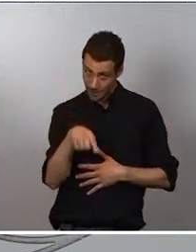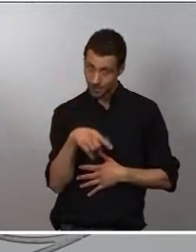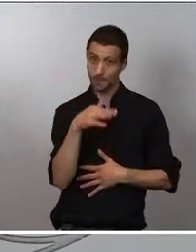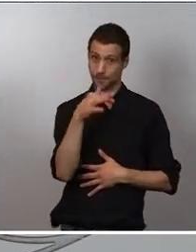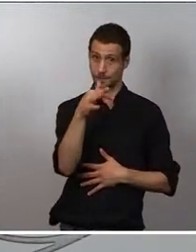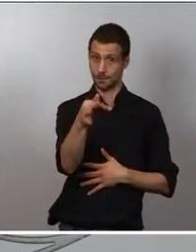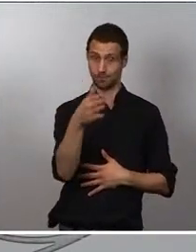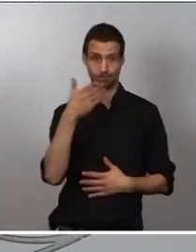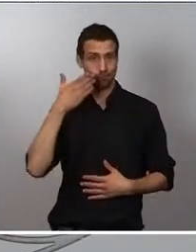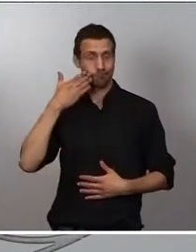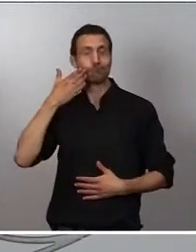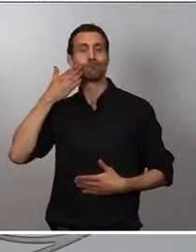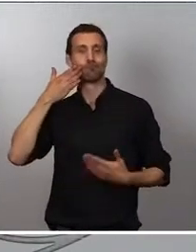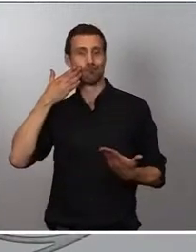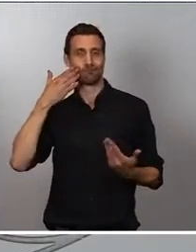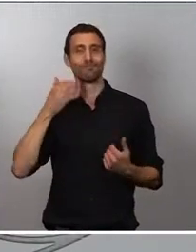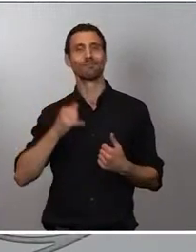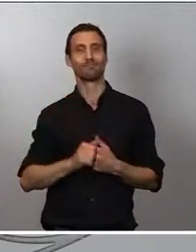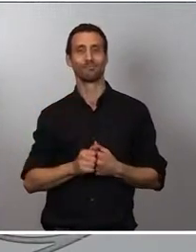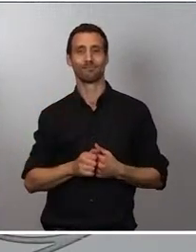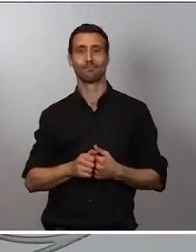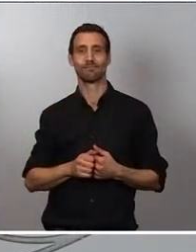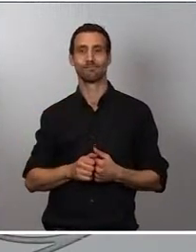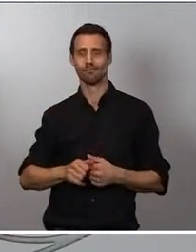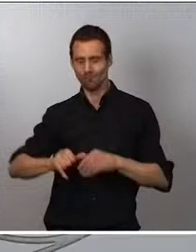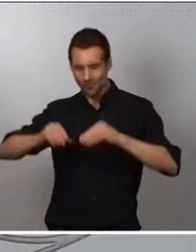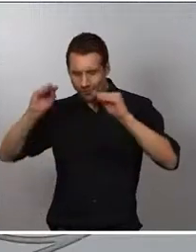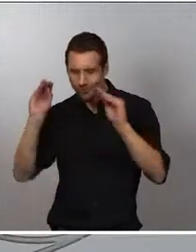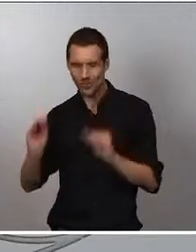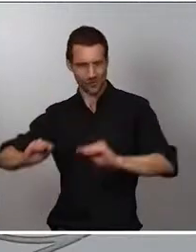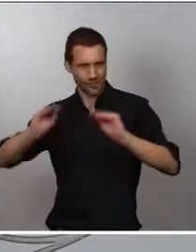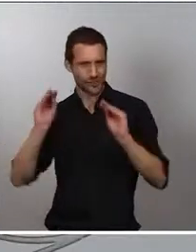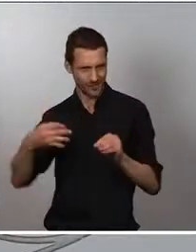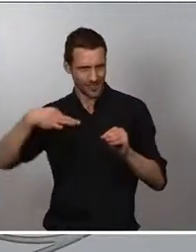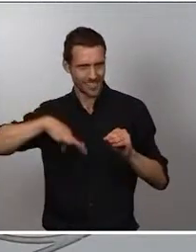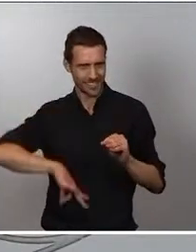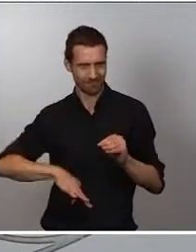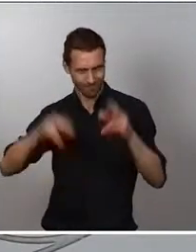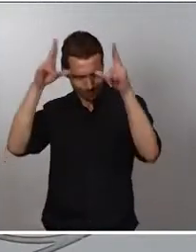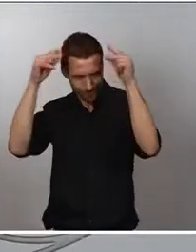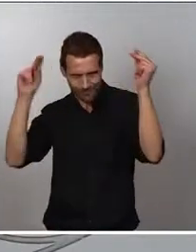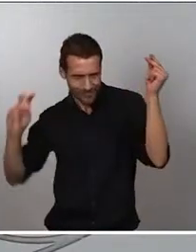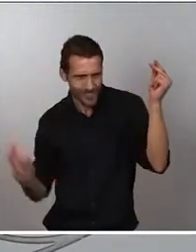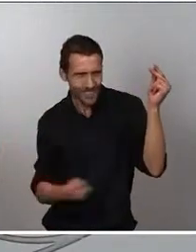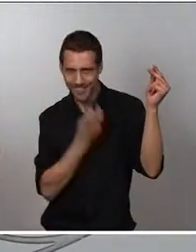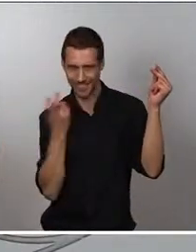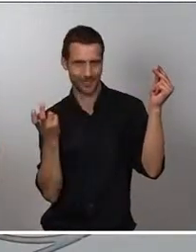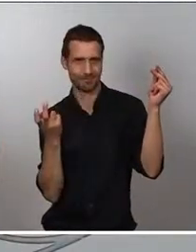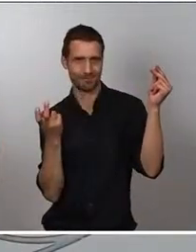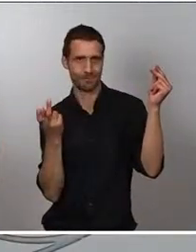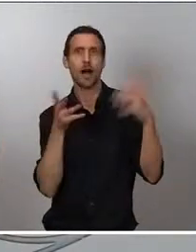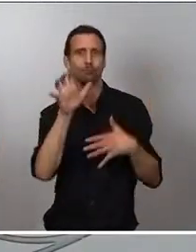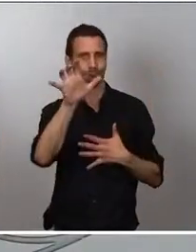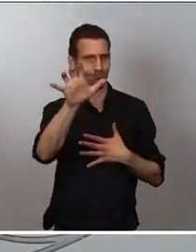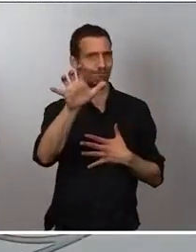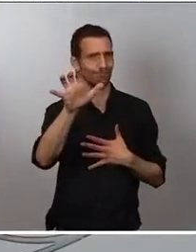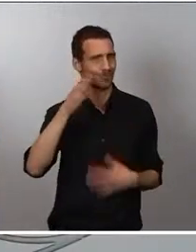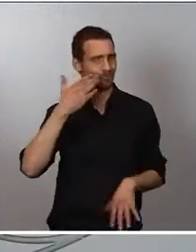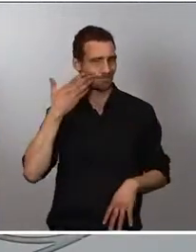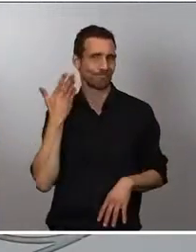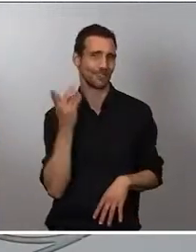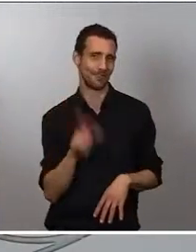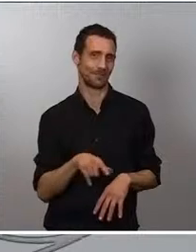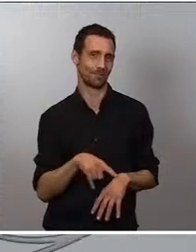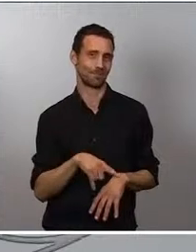Prestigia las formaciones de nuestros sanitarios, pero también prestigia al país. No tengo ninguna duda que la formación sanitaria